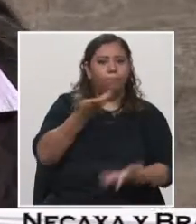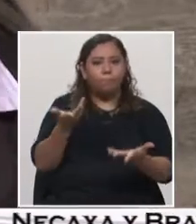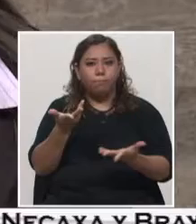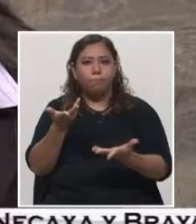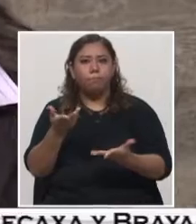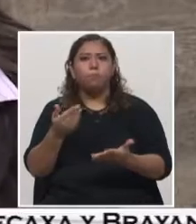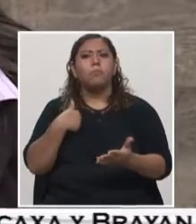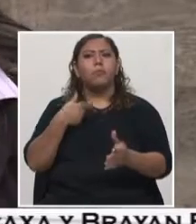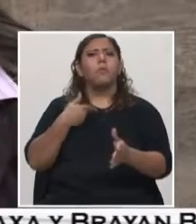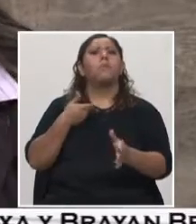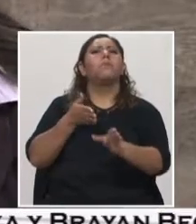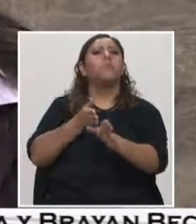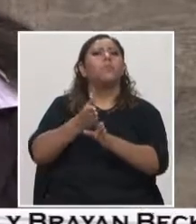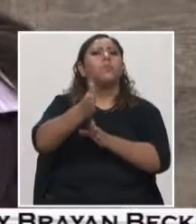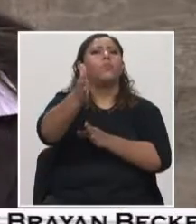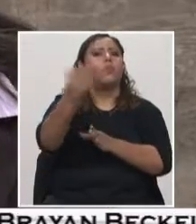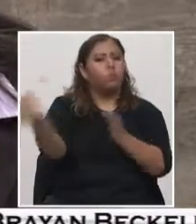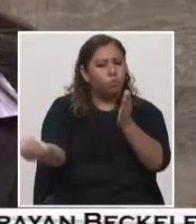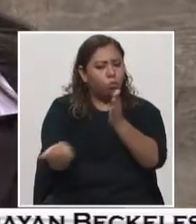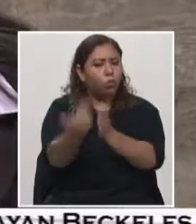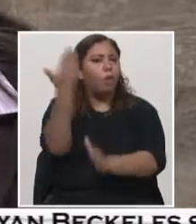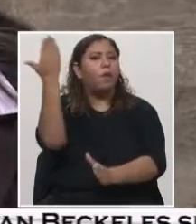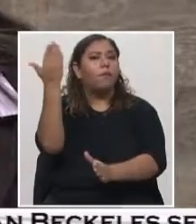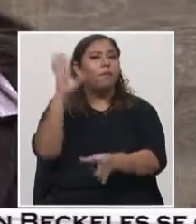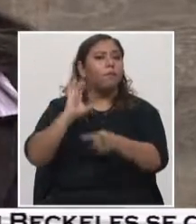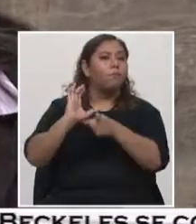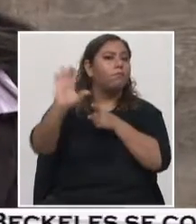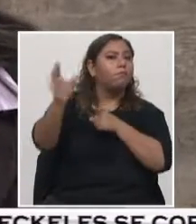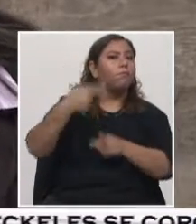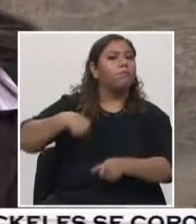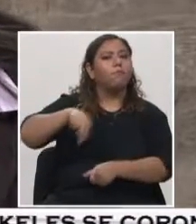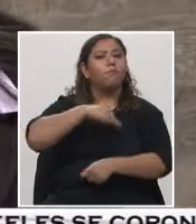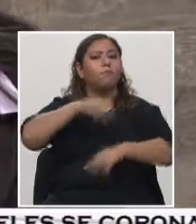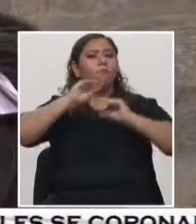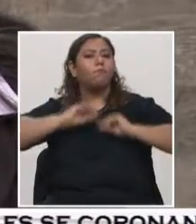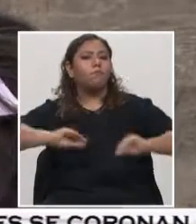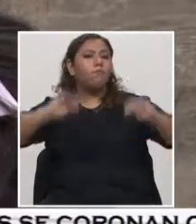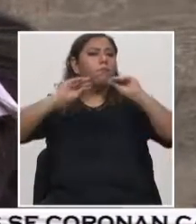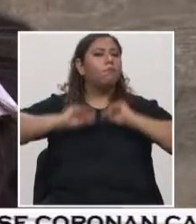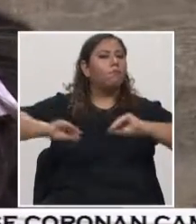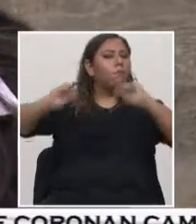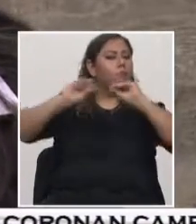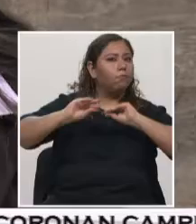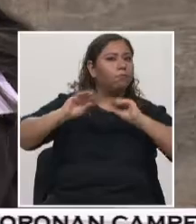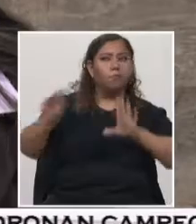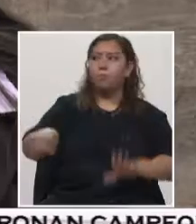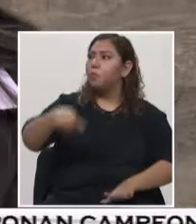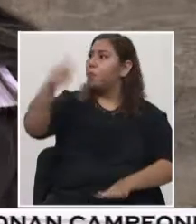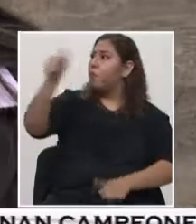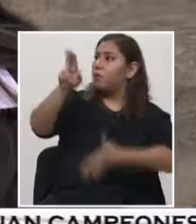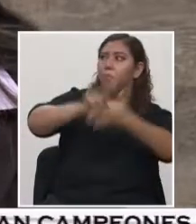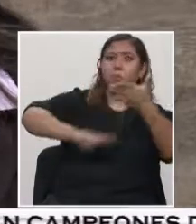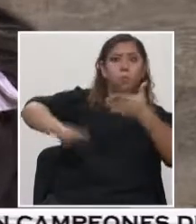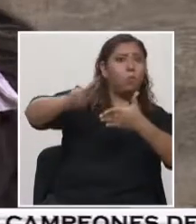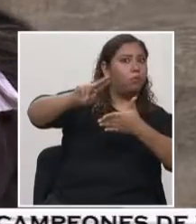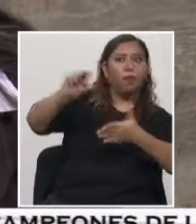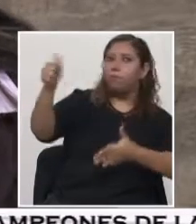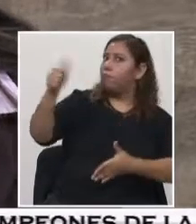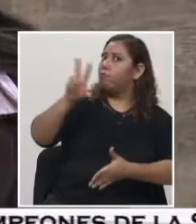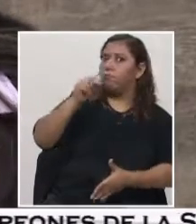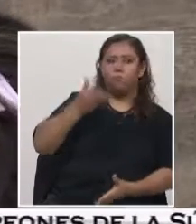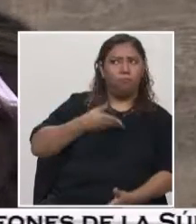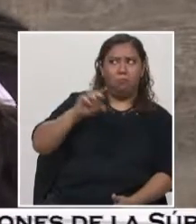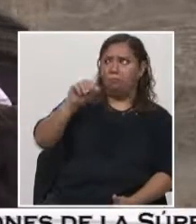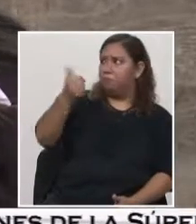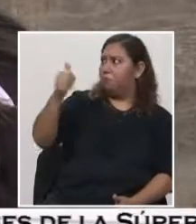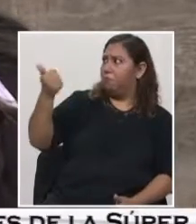Siendo la primera universidad que lo tiene, estamos abriendo brecha, formando, creando conciencia en la sociedad. También en este